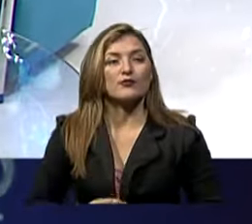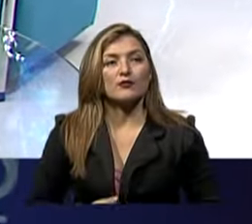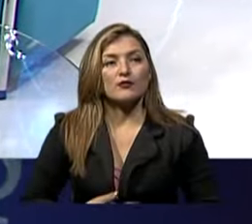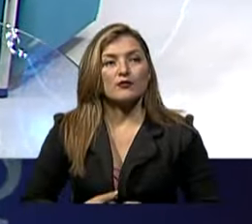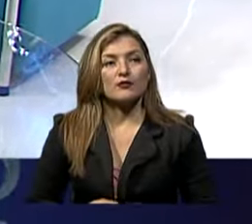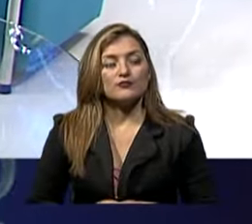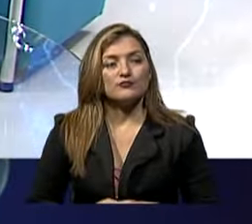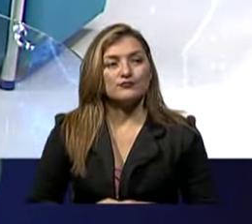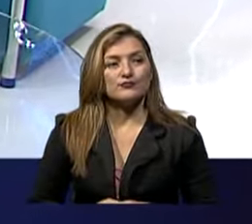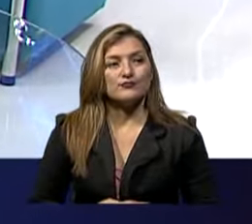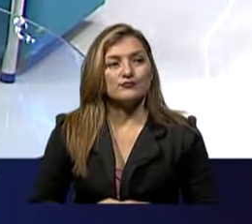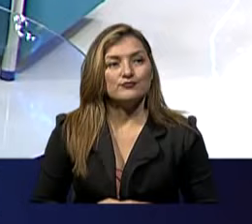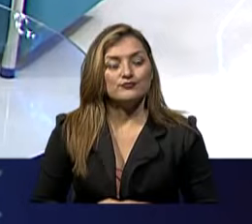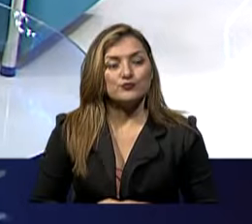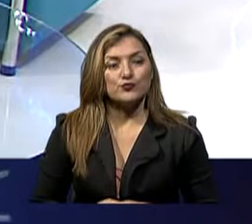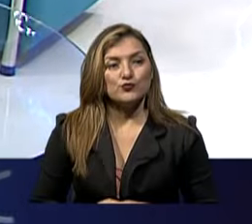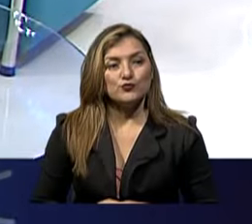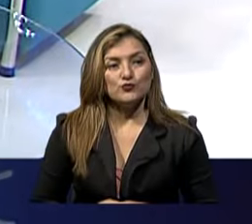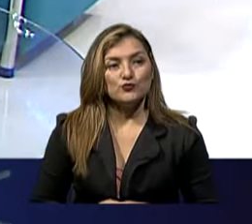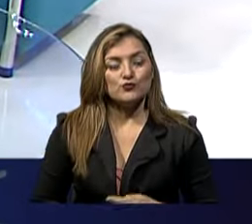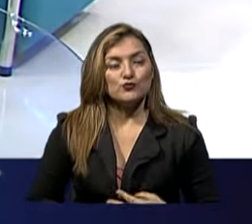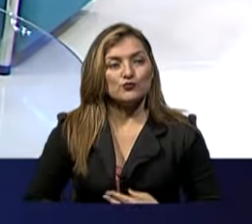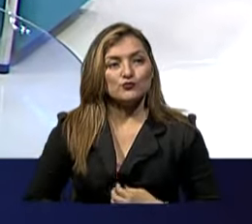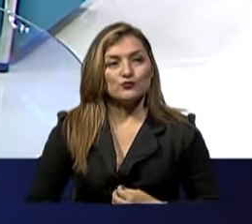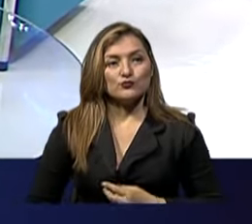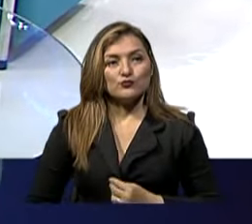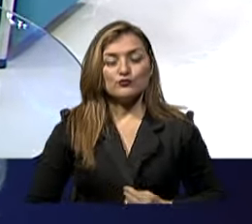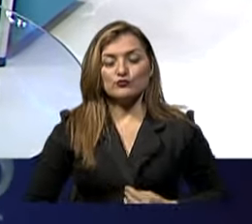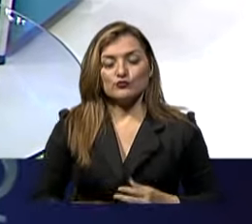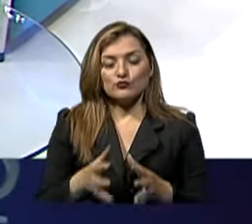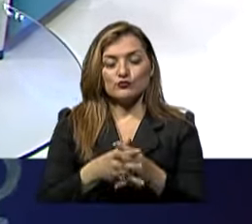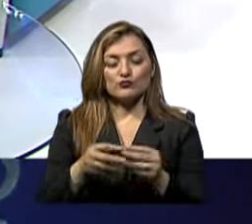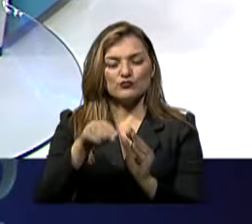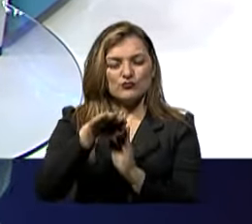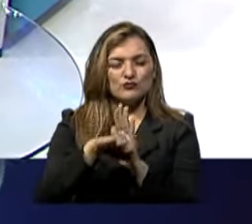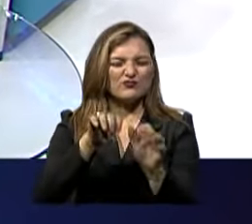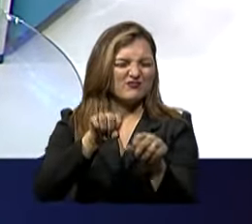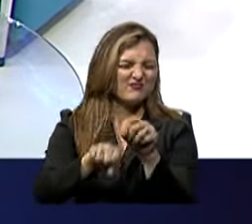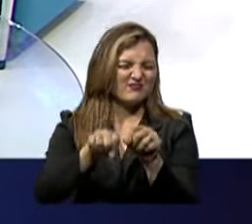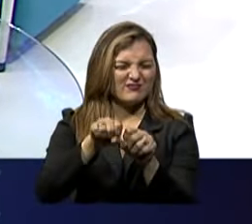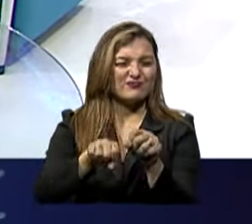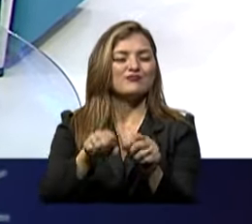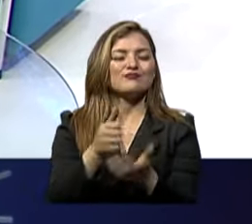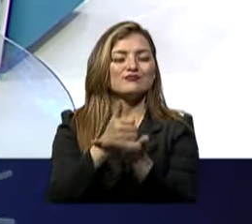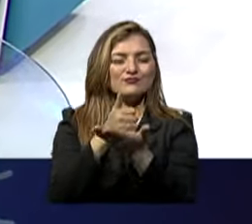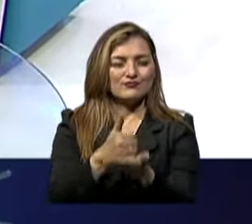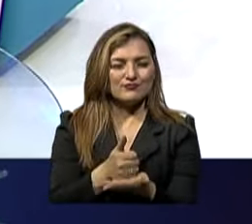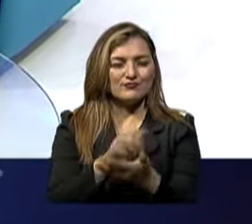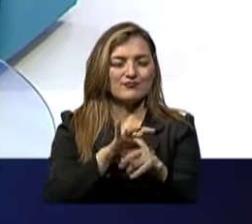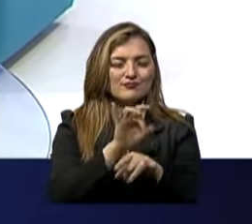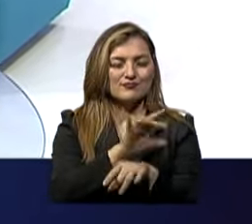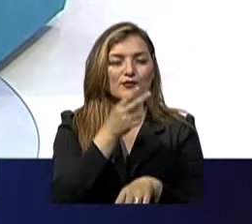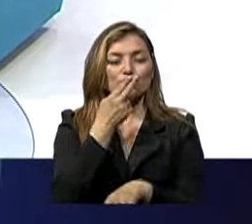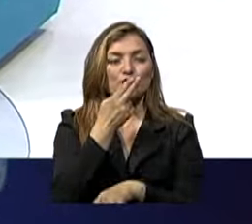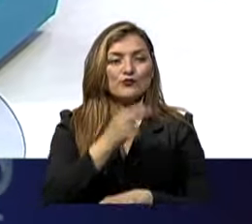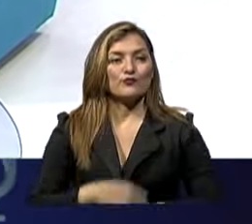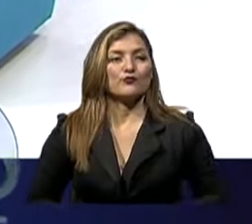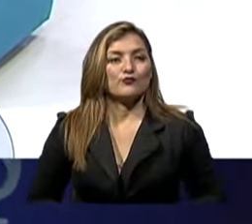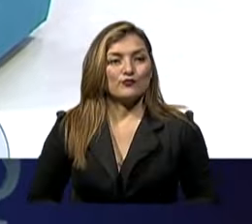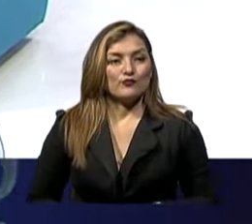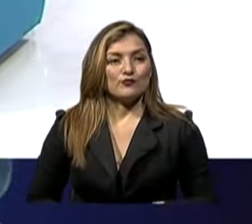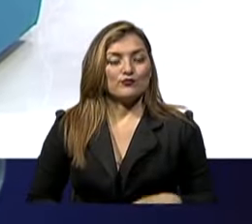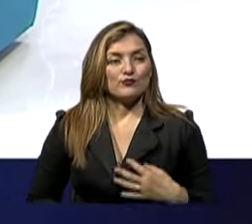Alternativas Que sean menos dañinas Para ayudarle Al paciente Justamente A dejar ese hábito Como